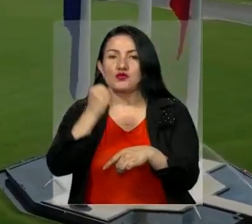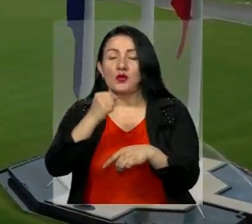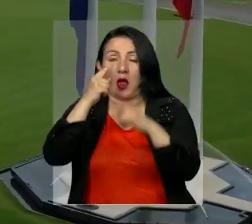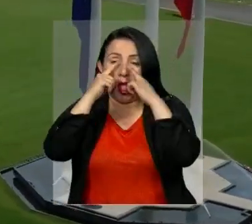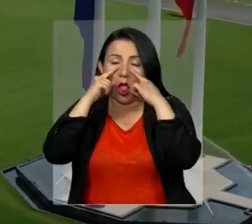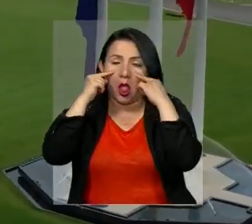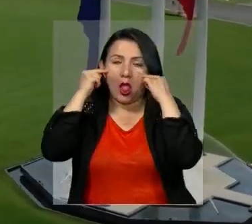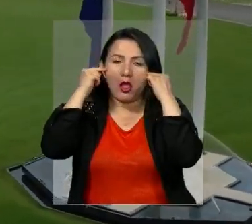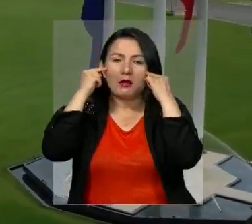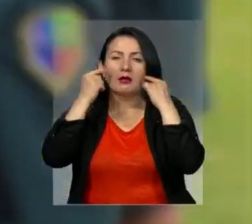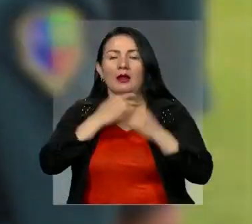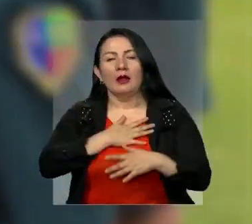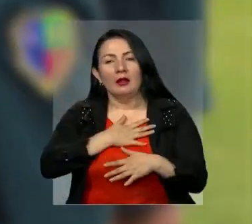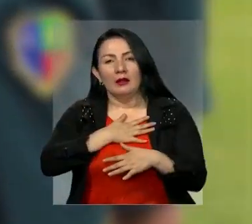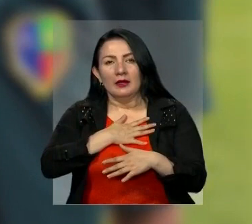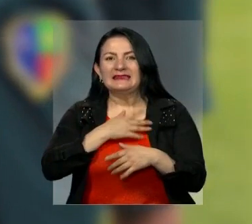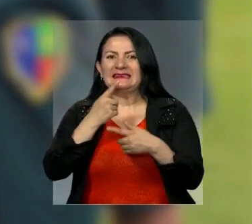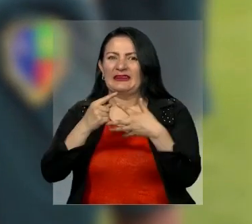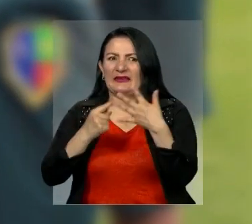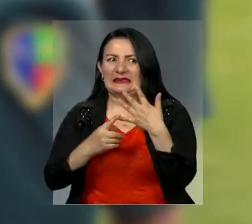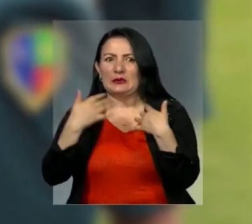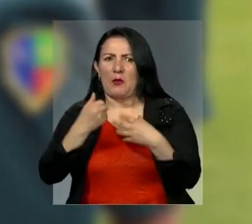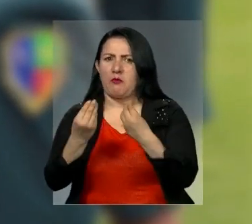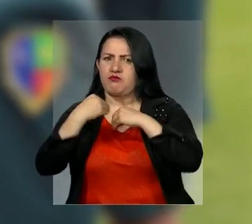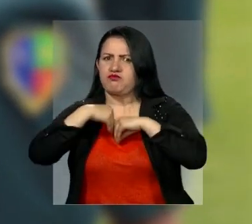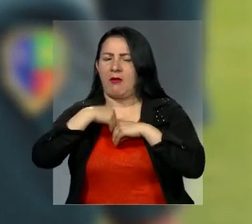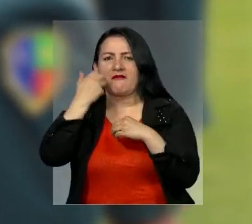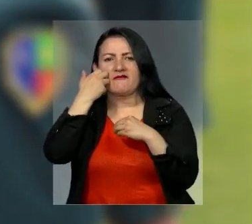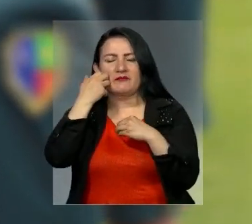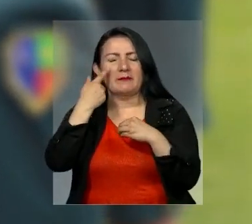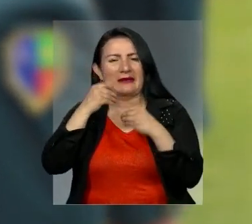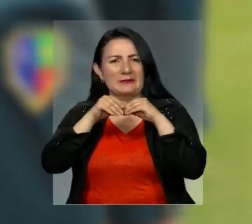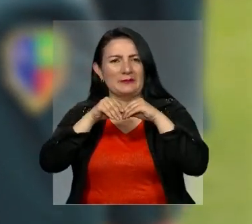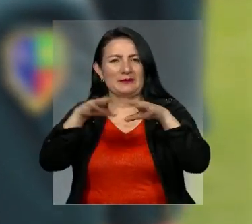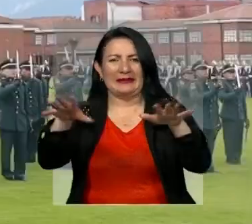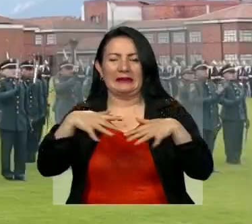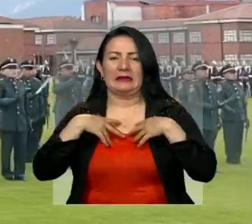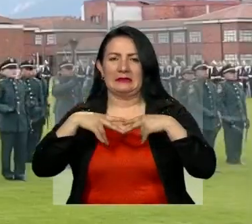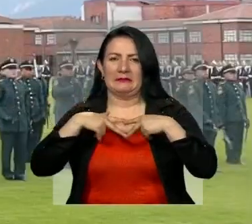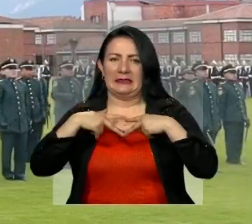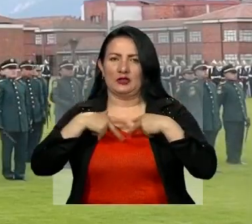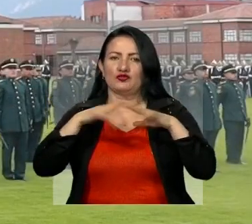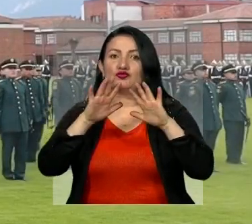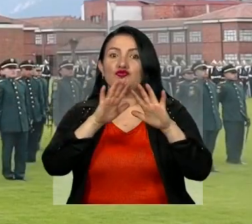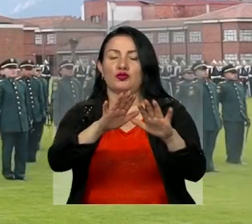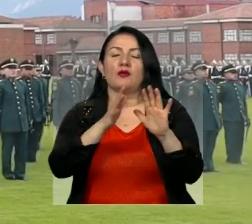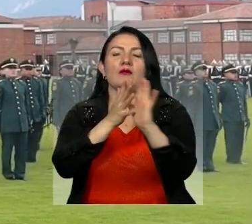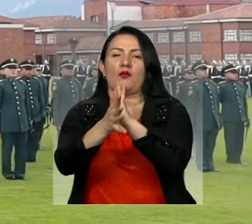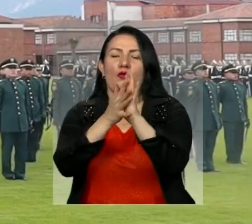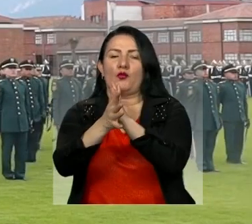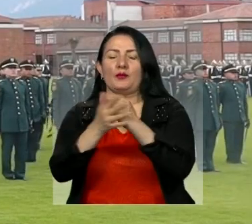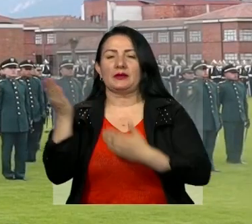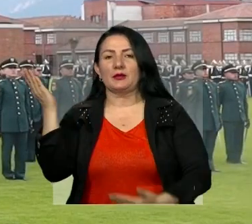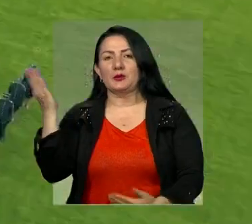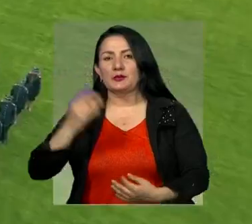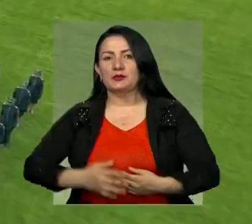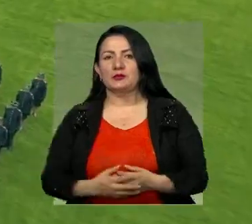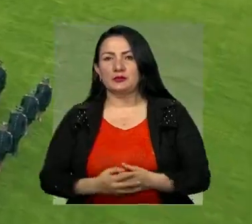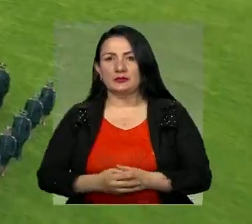ojeras y signos de fatiga, por lo que podría tratarse de un brote de infección respiratoria aguda. Esto indica el comunicado.